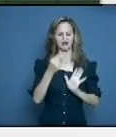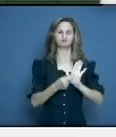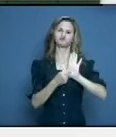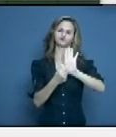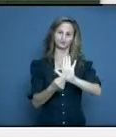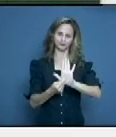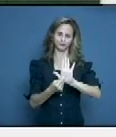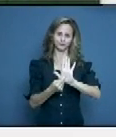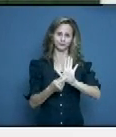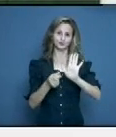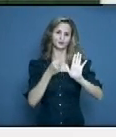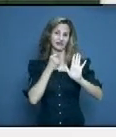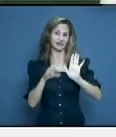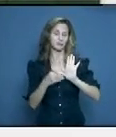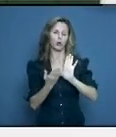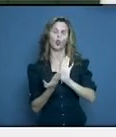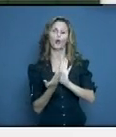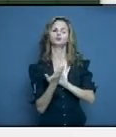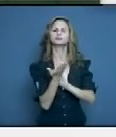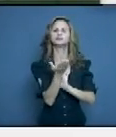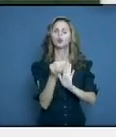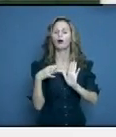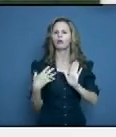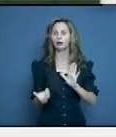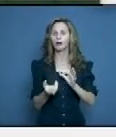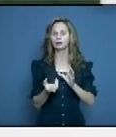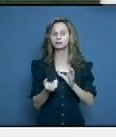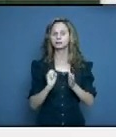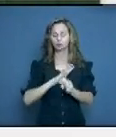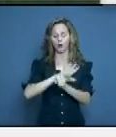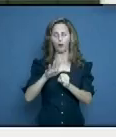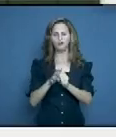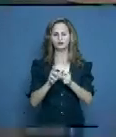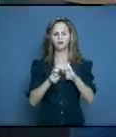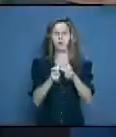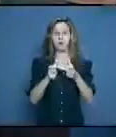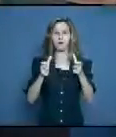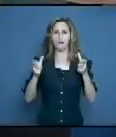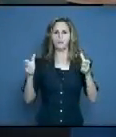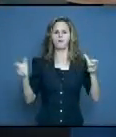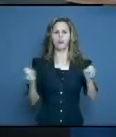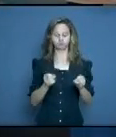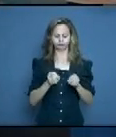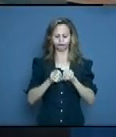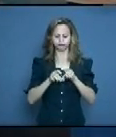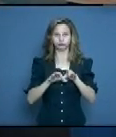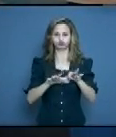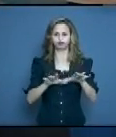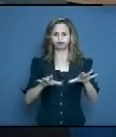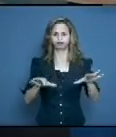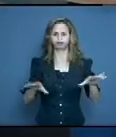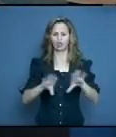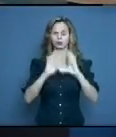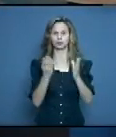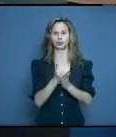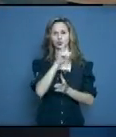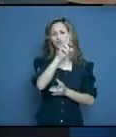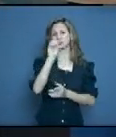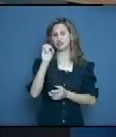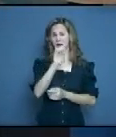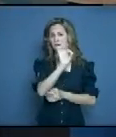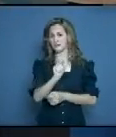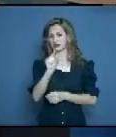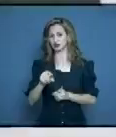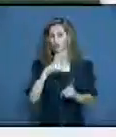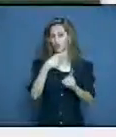Que continúa la epidemia incrementándose en la provincia de Holguín. Como siempre, las tasas de incidencia por 100.000 habitantes, el